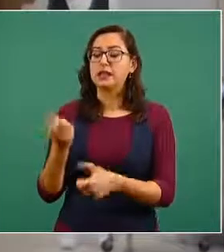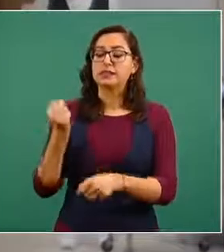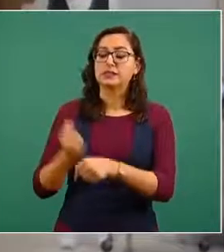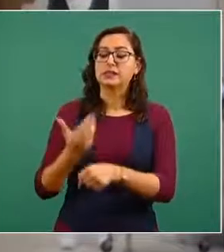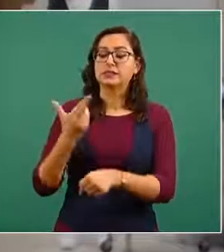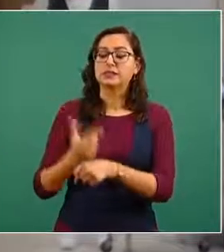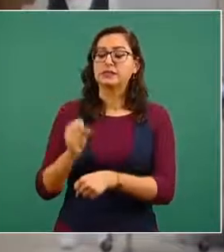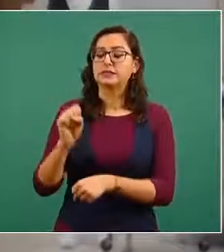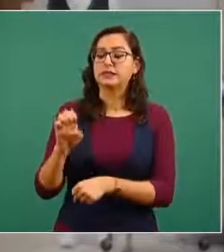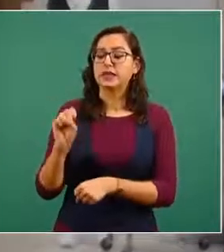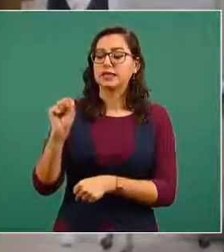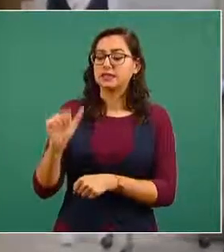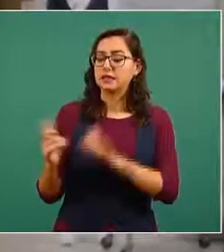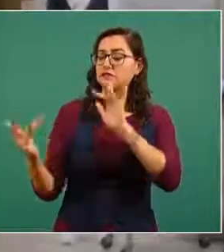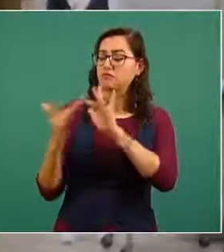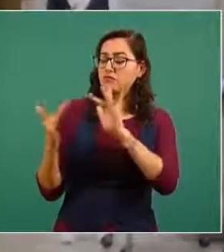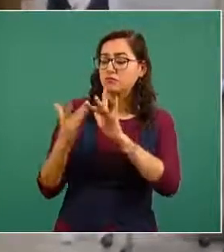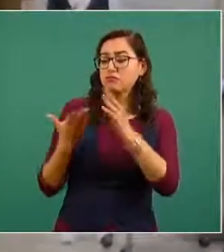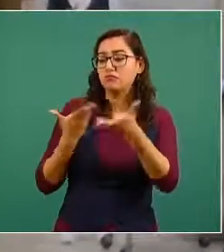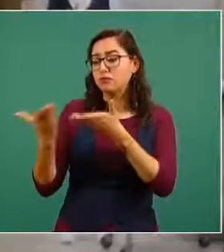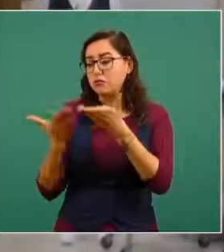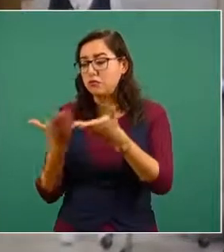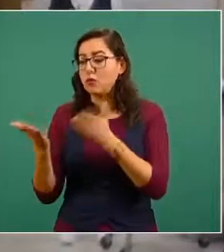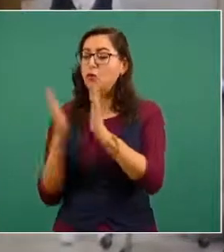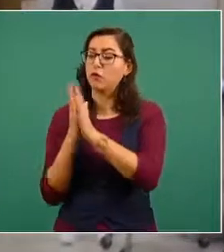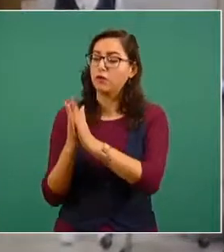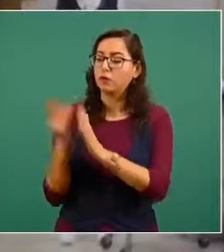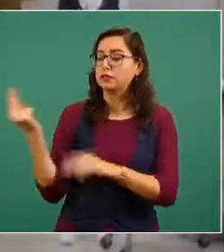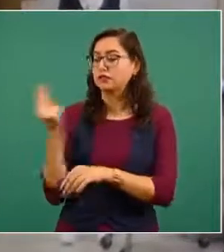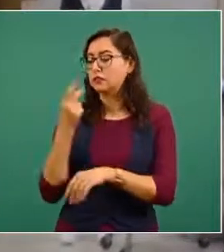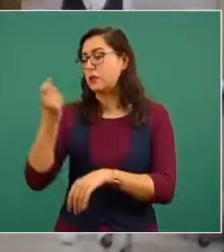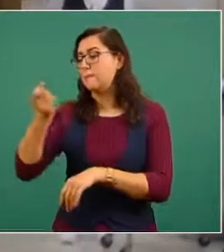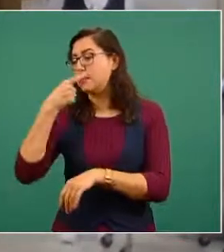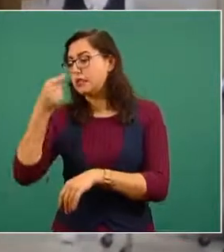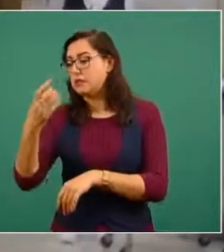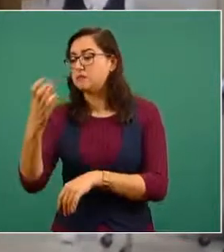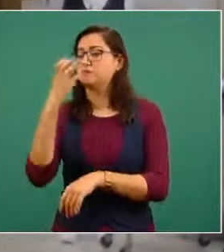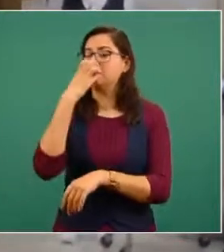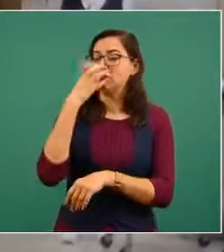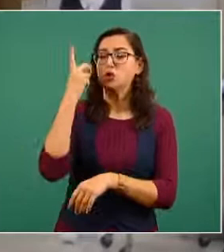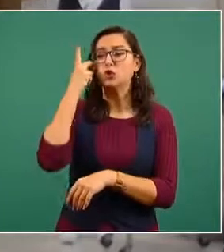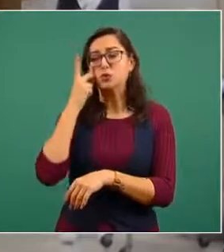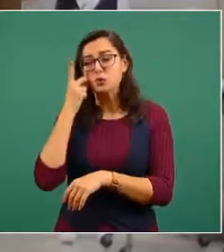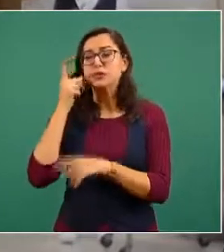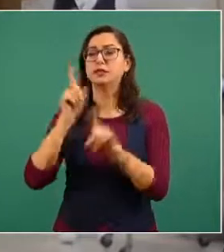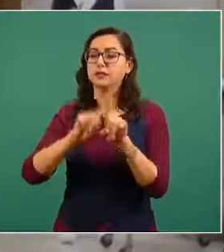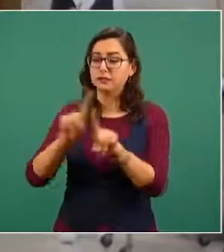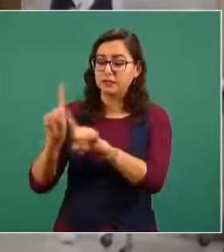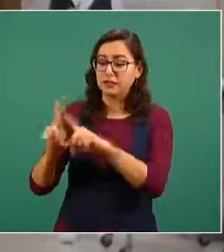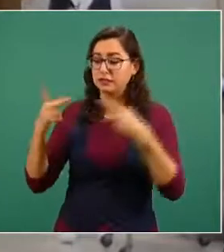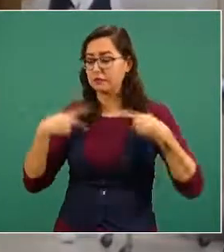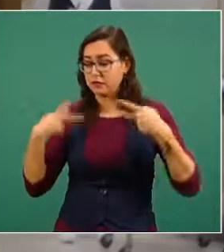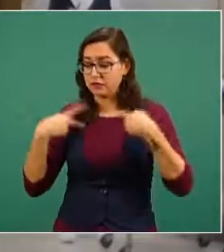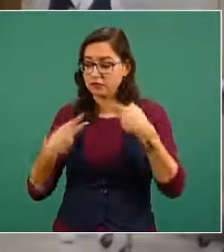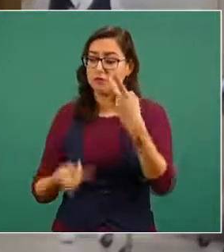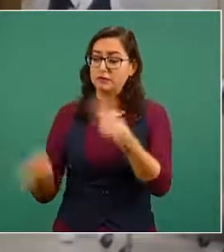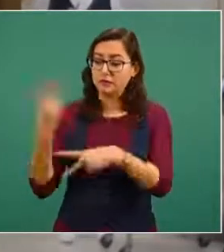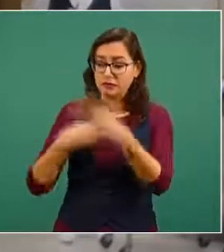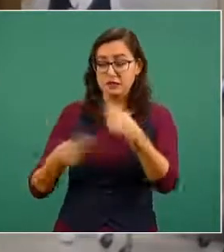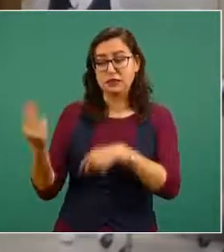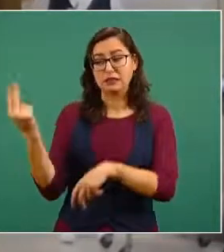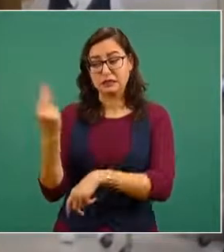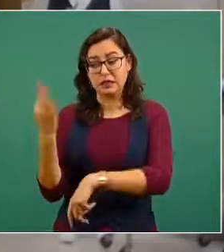solicité insumos medicamentos relajantes sedantes recurso humano que necesitamos y obviamente más